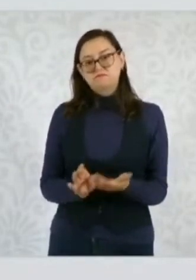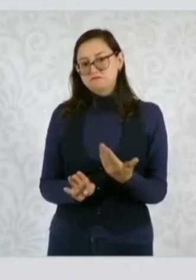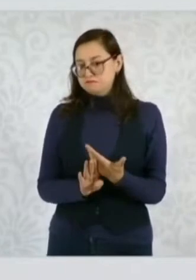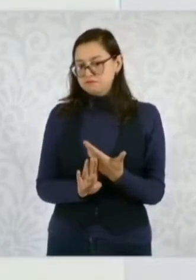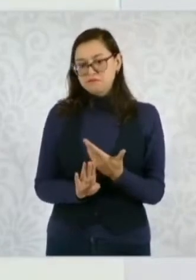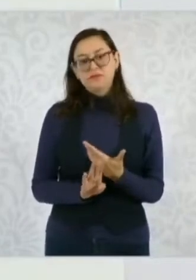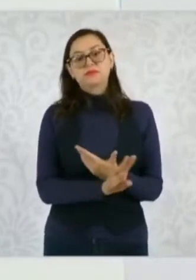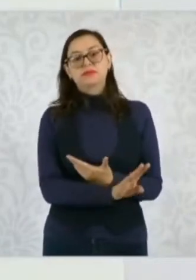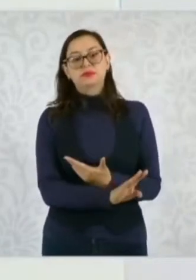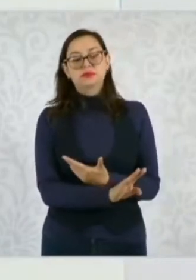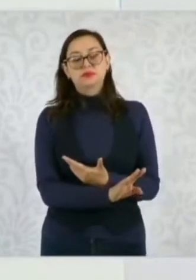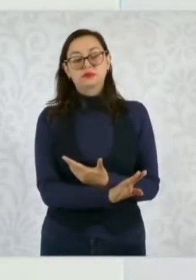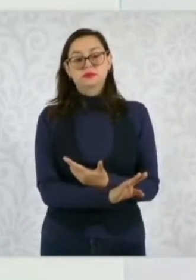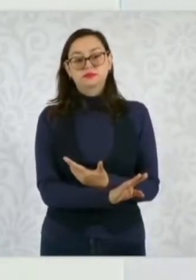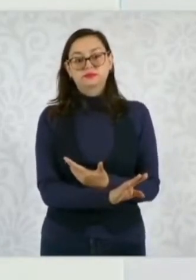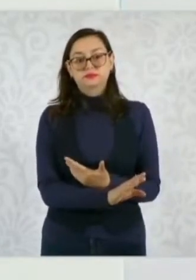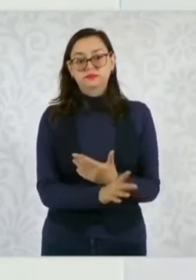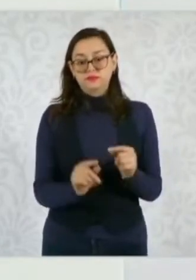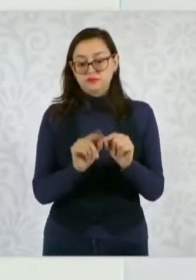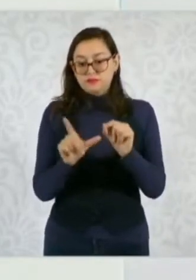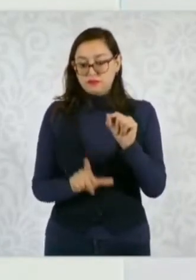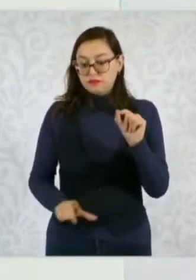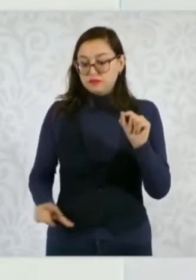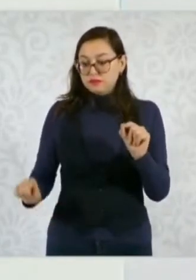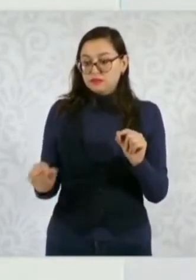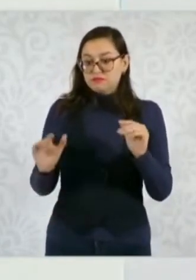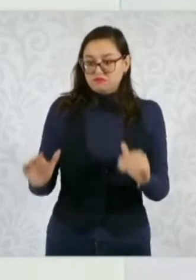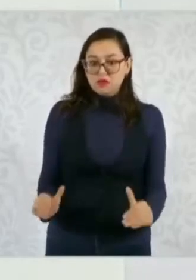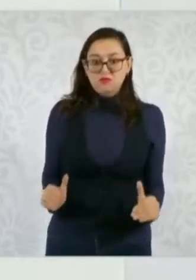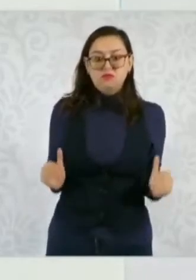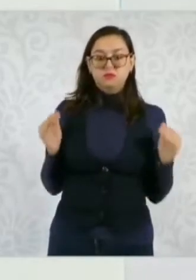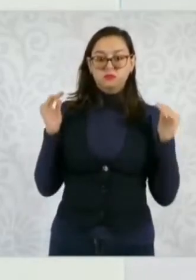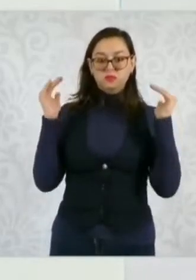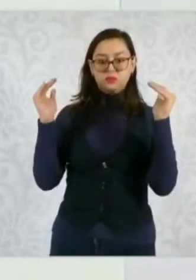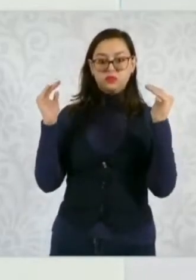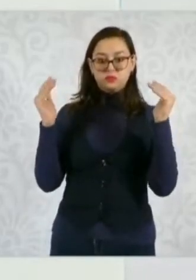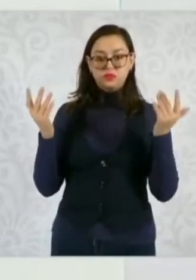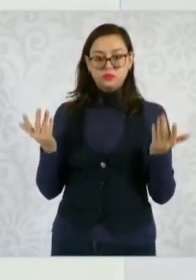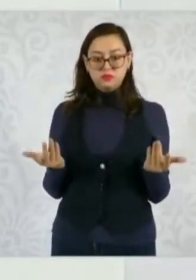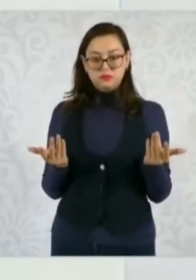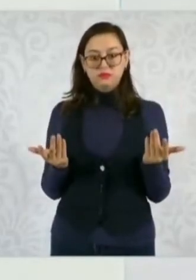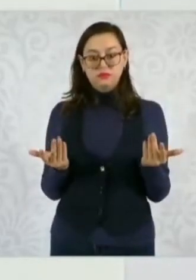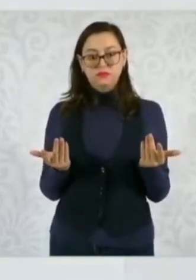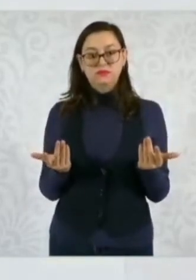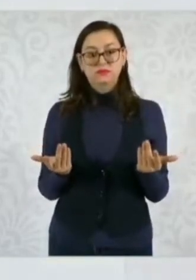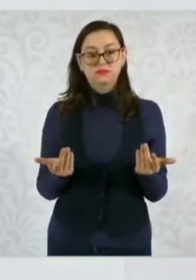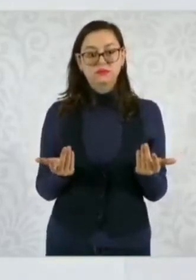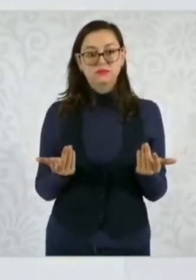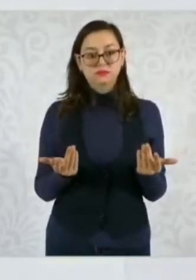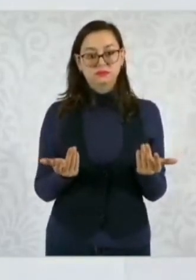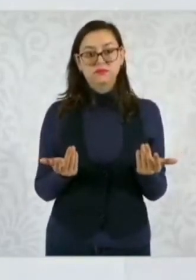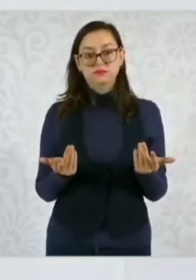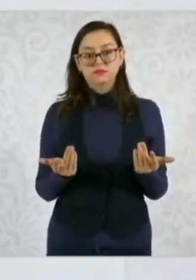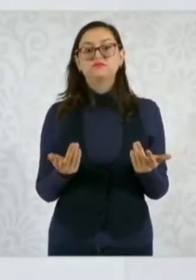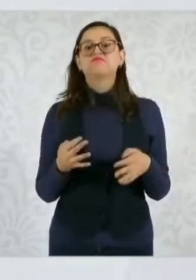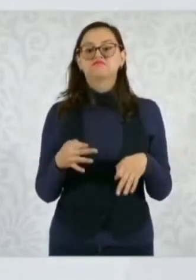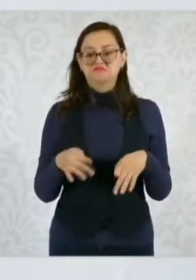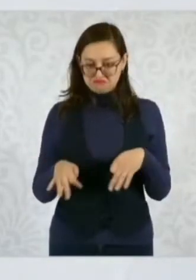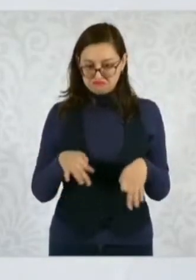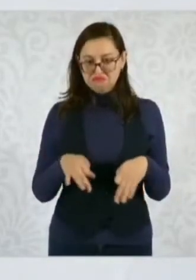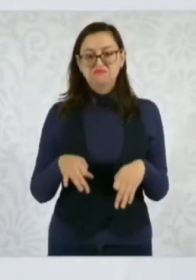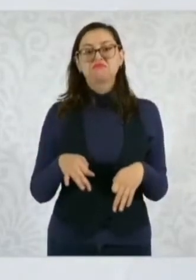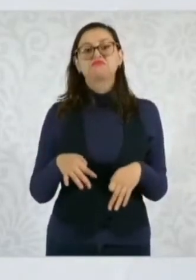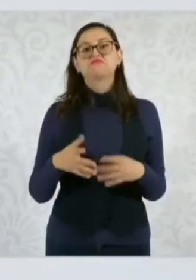seguir enalteciendo al pueblo de México, que son trabajadores y